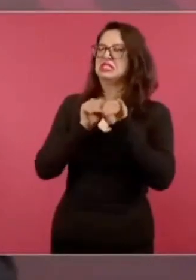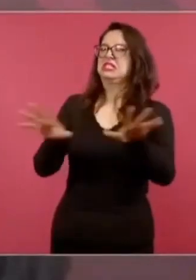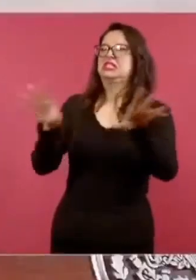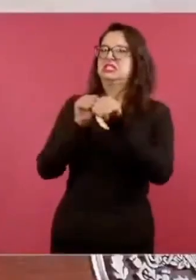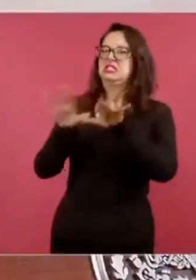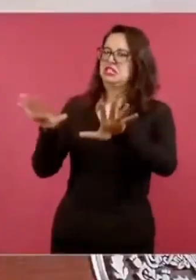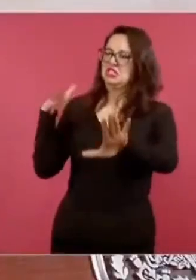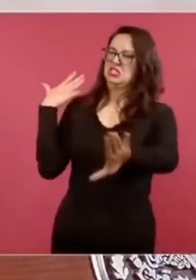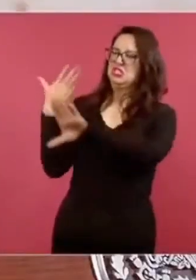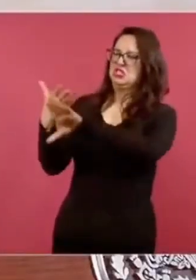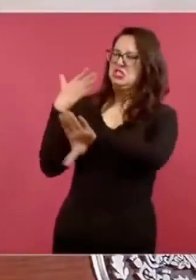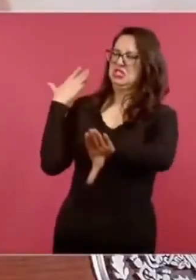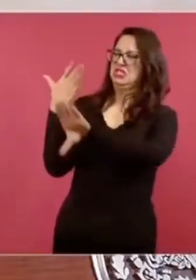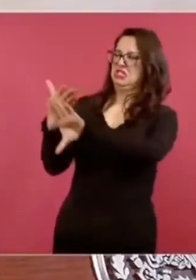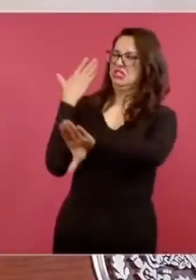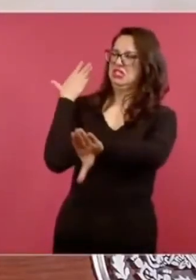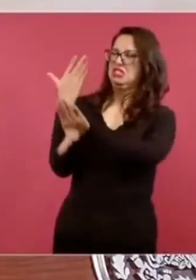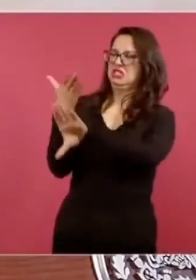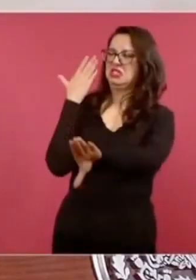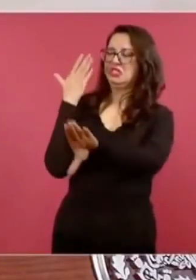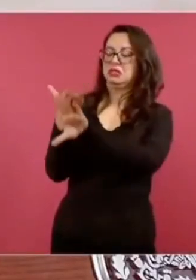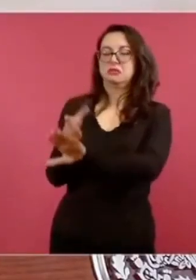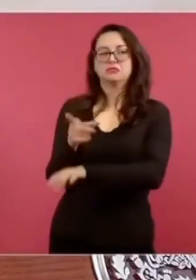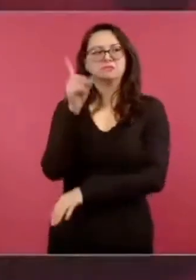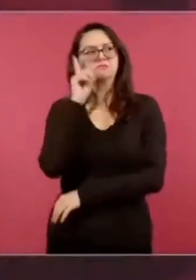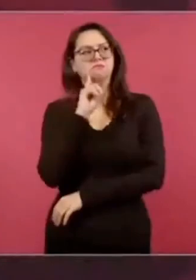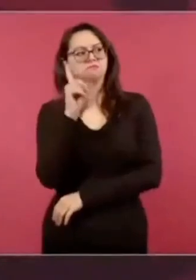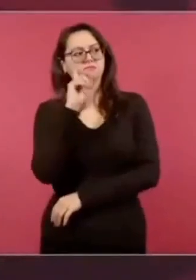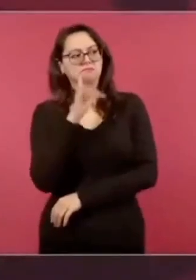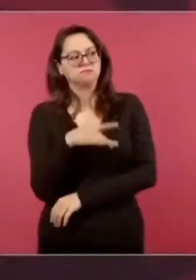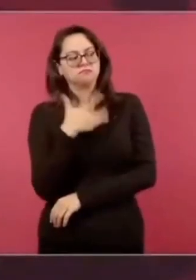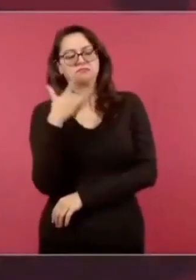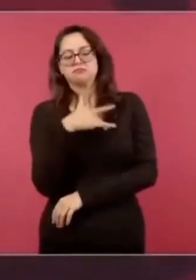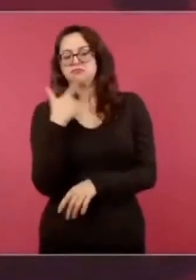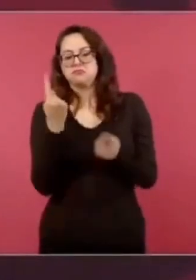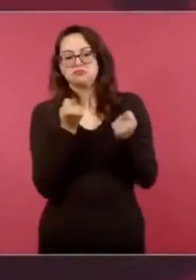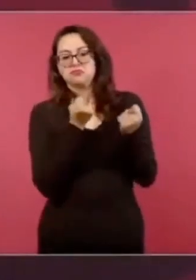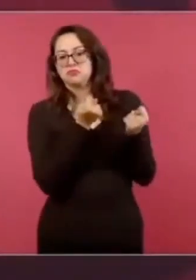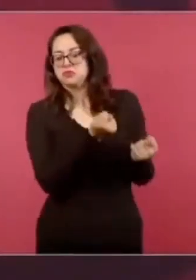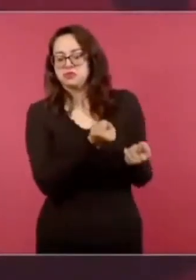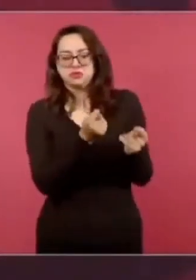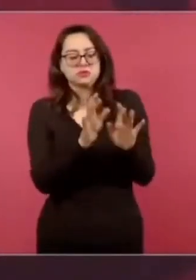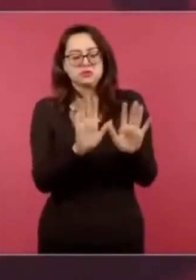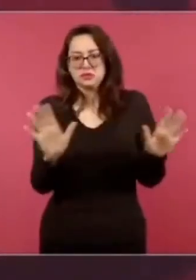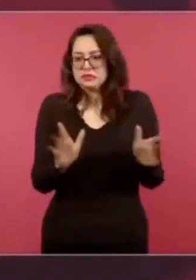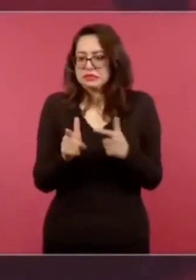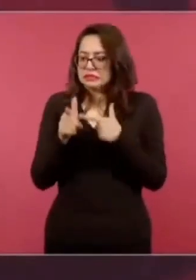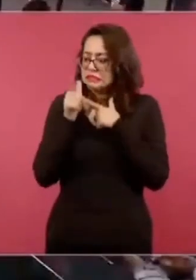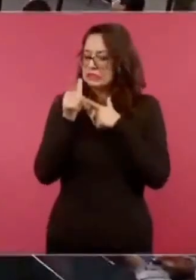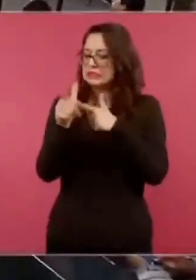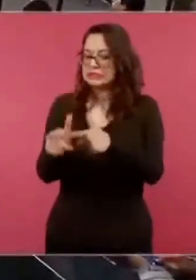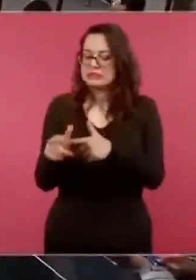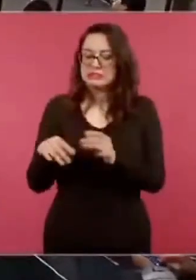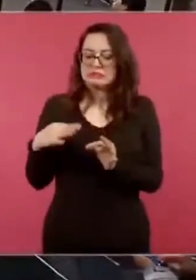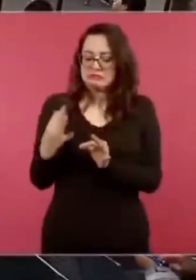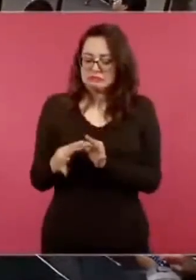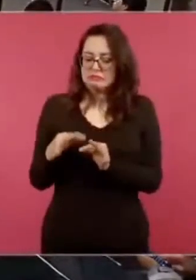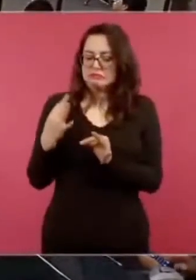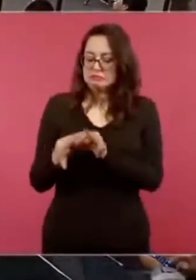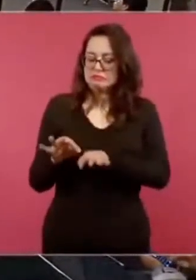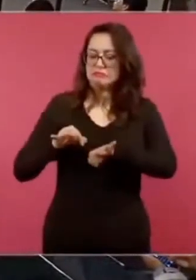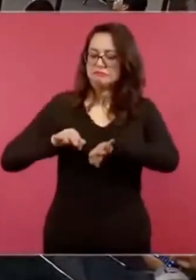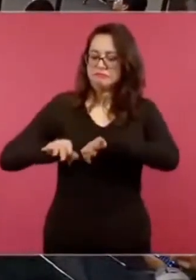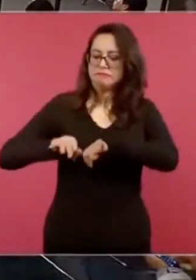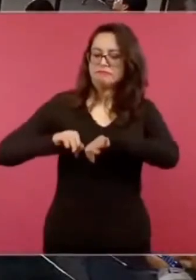Pero ella sigue, y sigue, y sigue. ¿Y qué implementan?